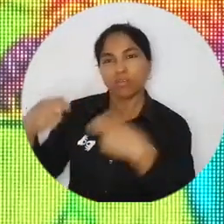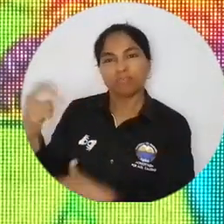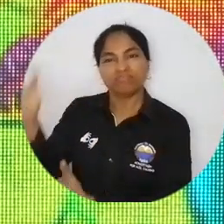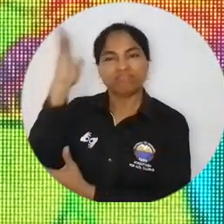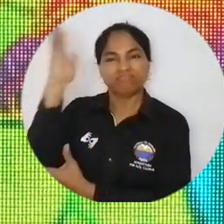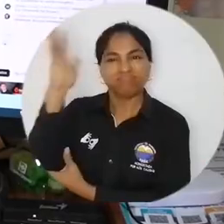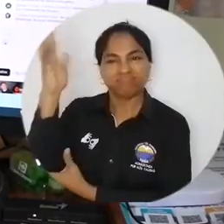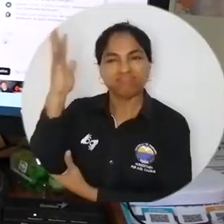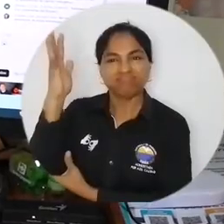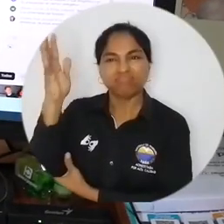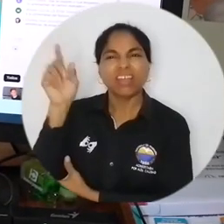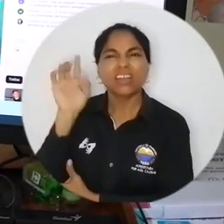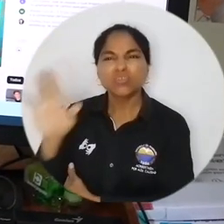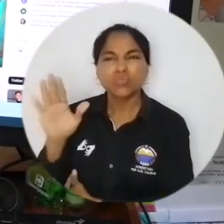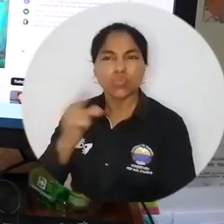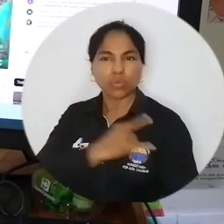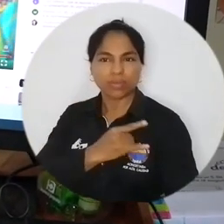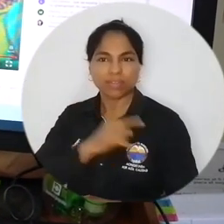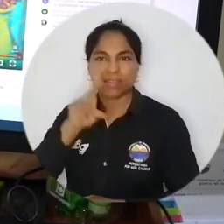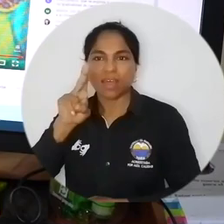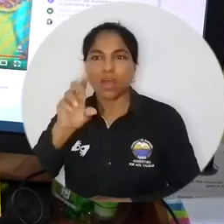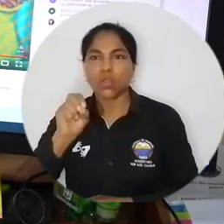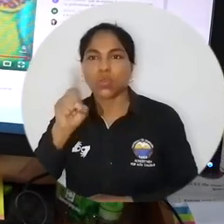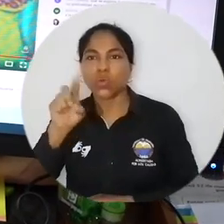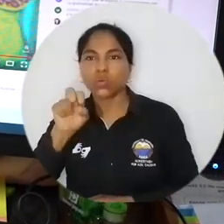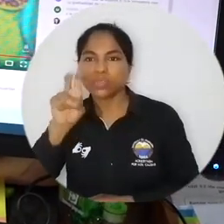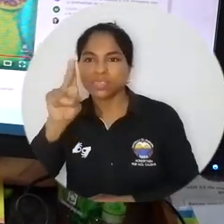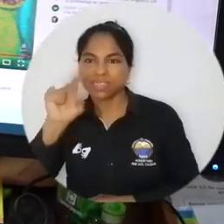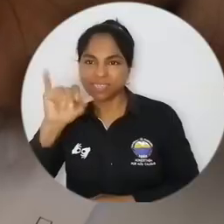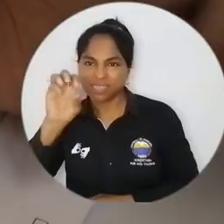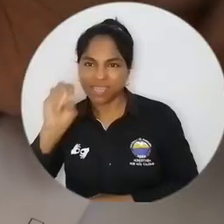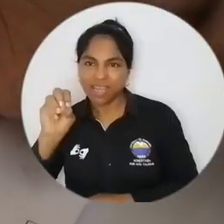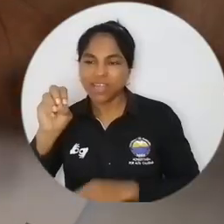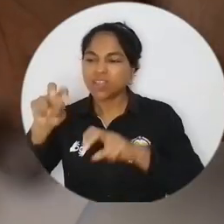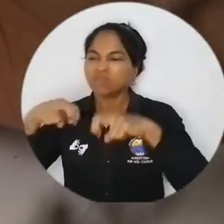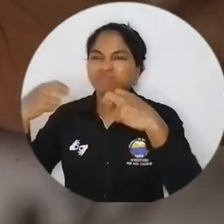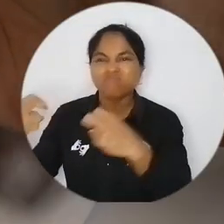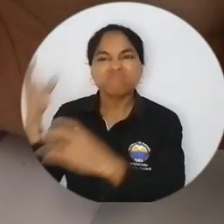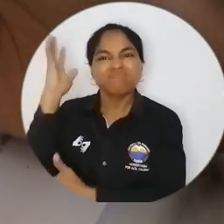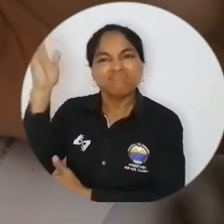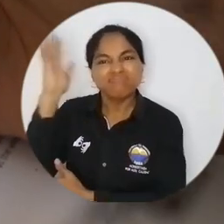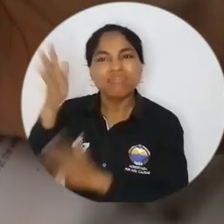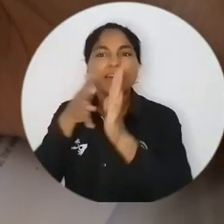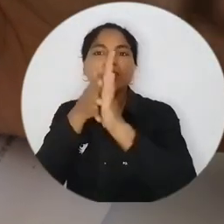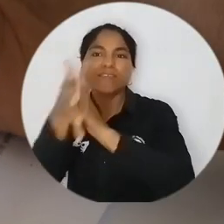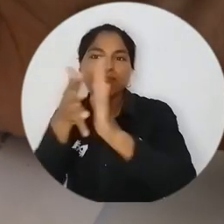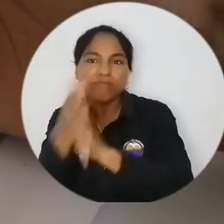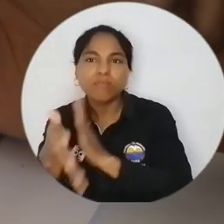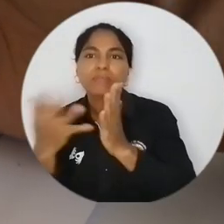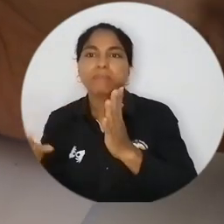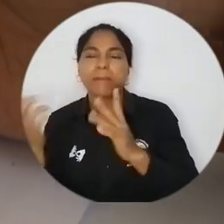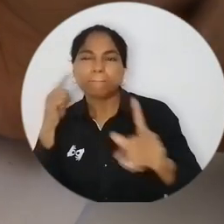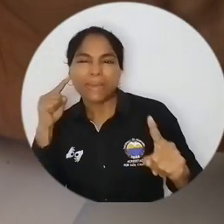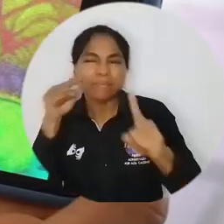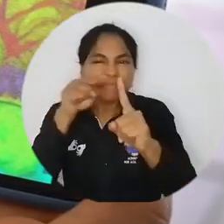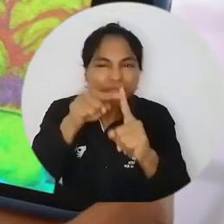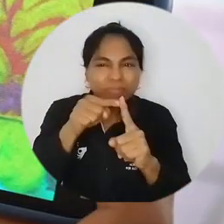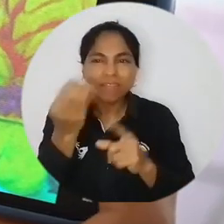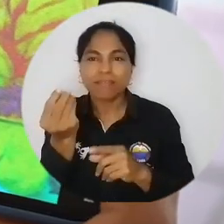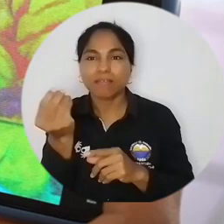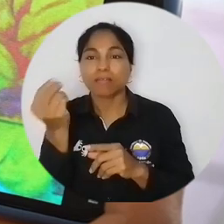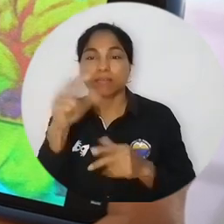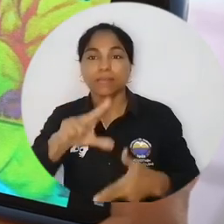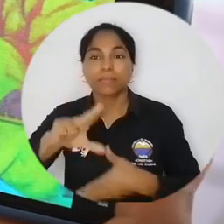académica anual organizada por la Universidad del Rosario y donde se socializó el informe Perspectivas Económicas de América Latina